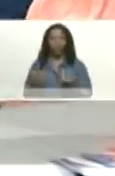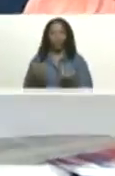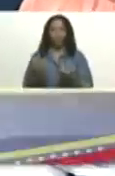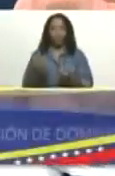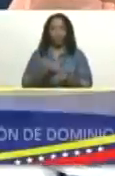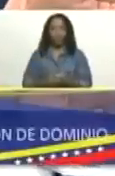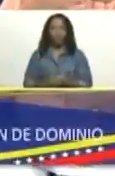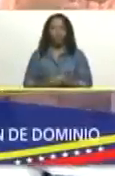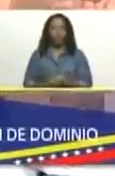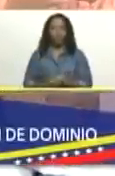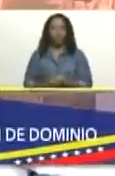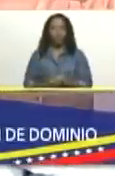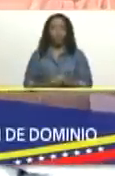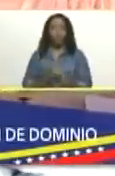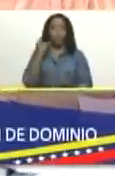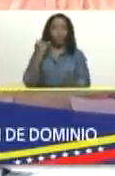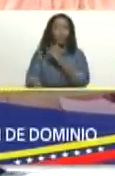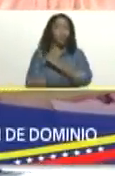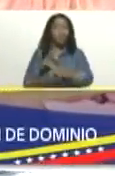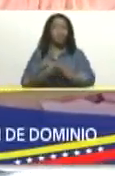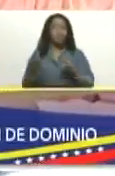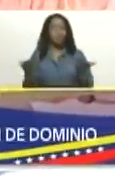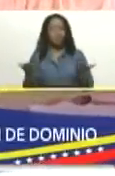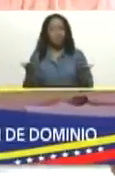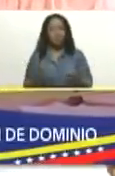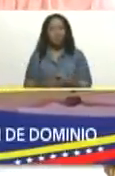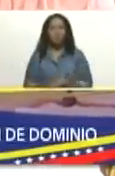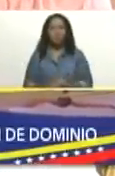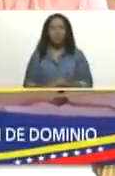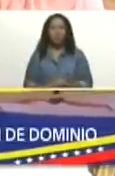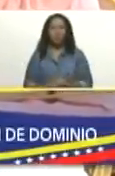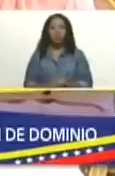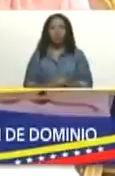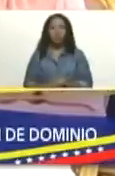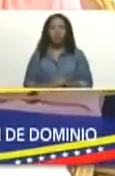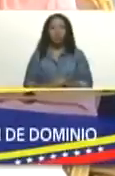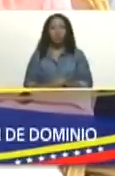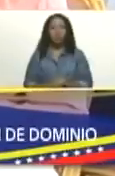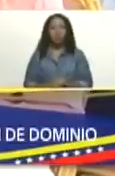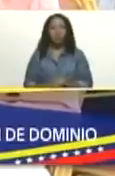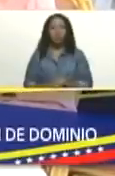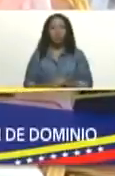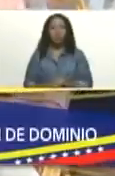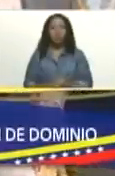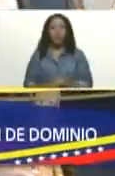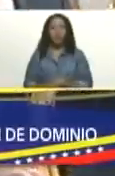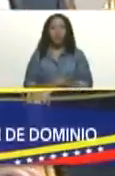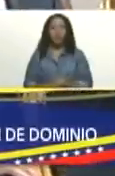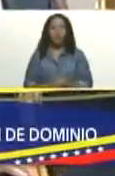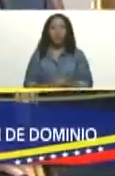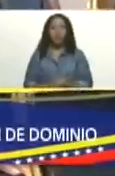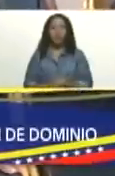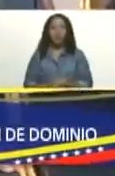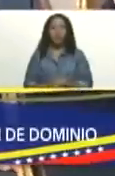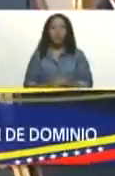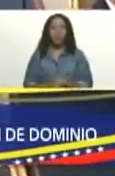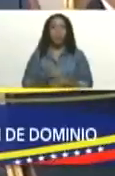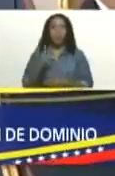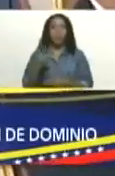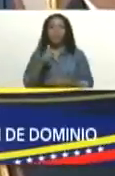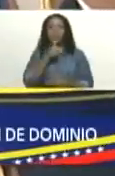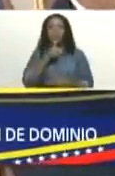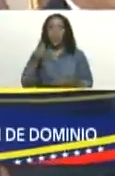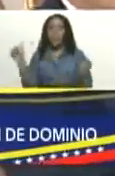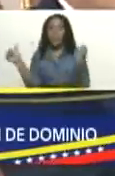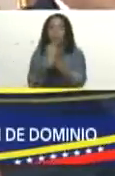Al final, habría que hacerse una pregunta, ¿y quién descubrió la